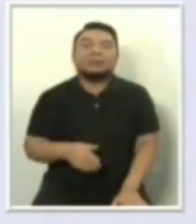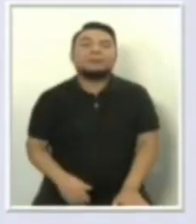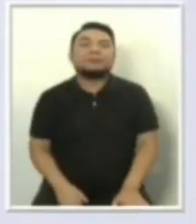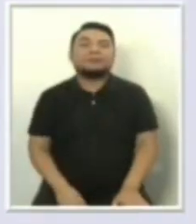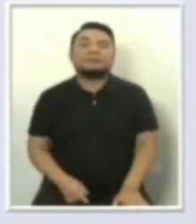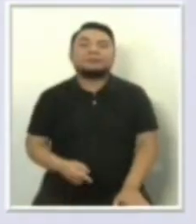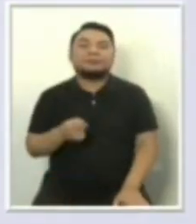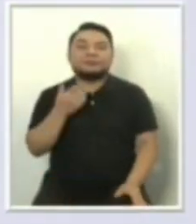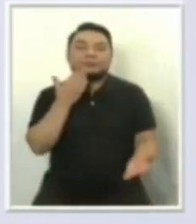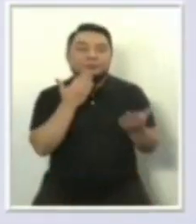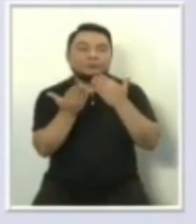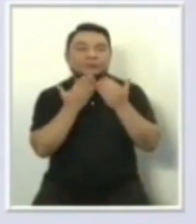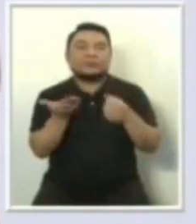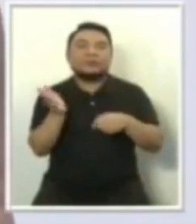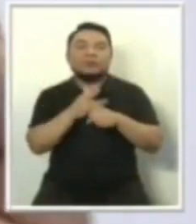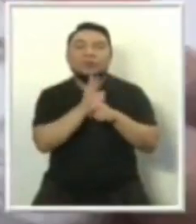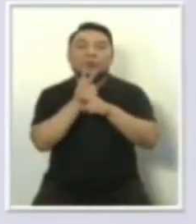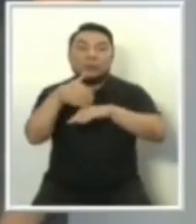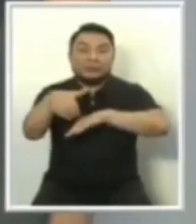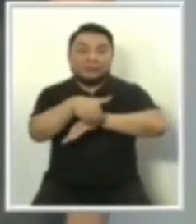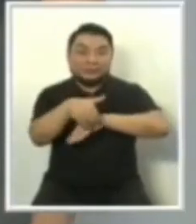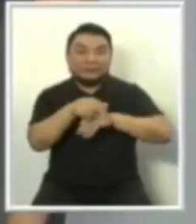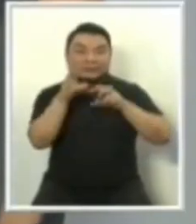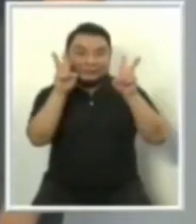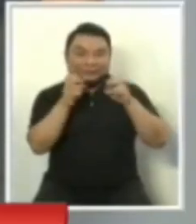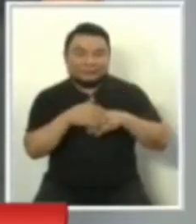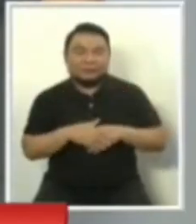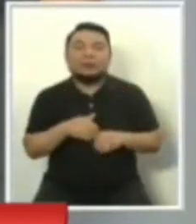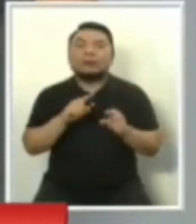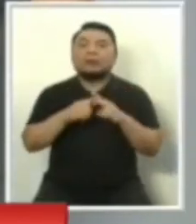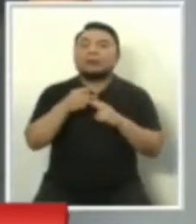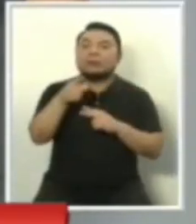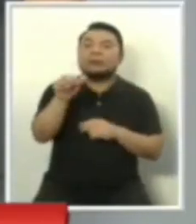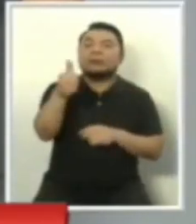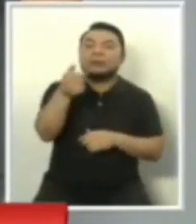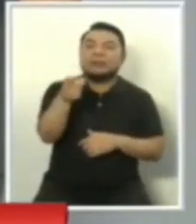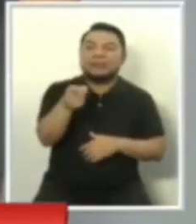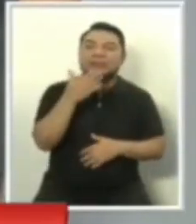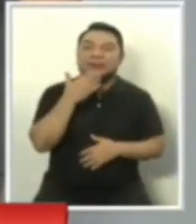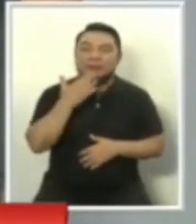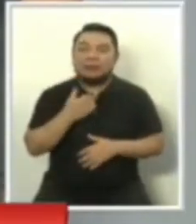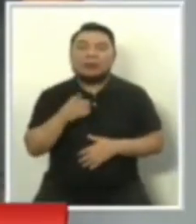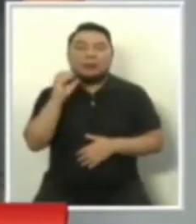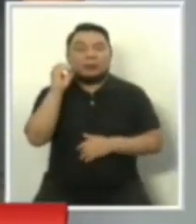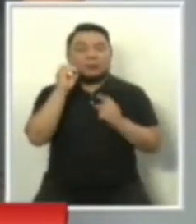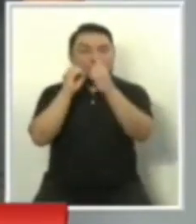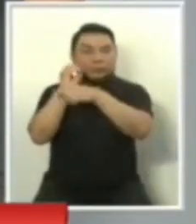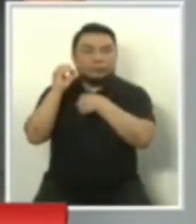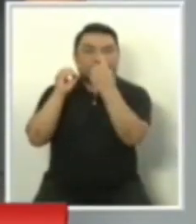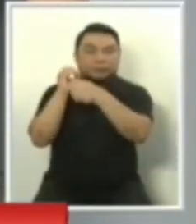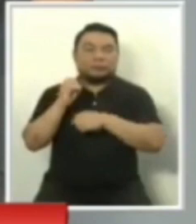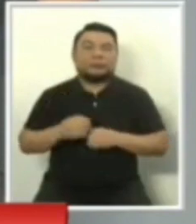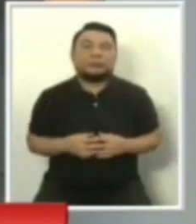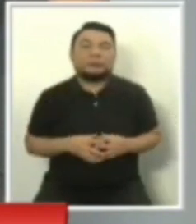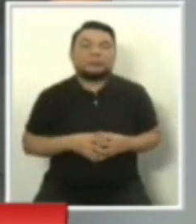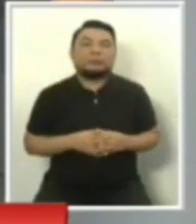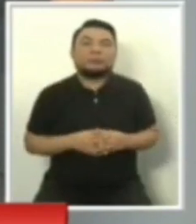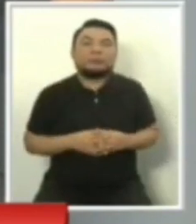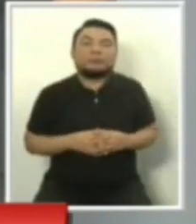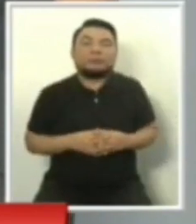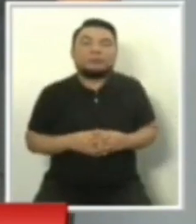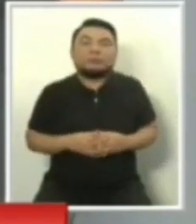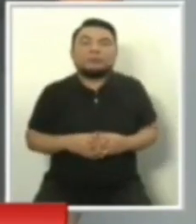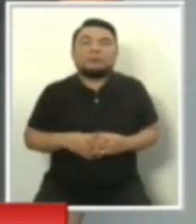Diálogo sobre seguridad ciudadana. Comenzamos con el número 10, Partido Nacionalista Perúano y Antumala. Este, les